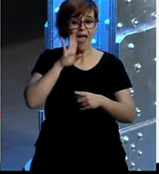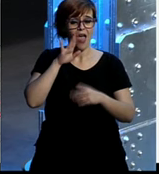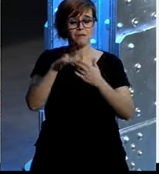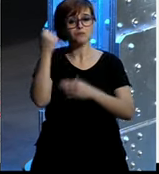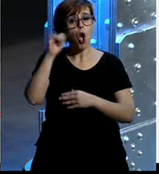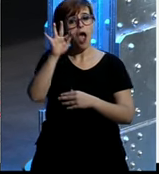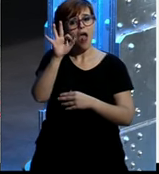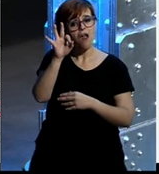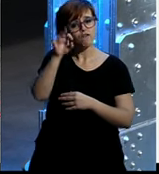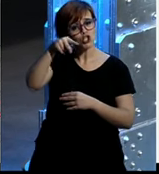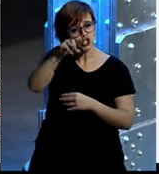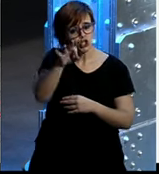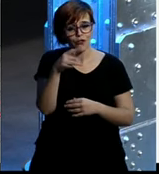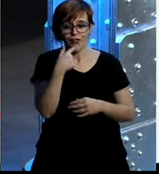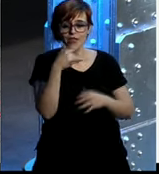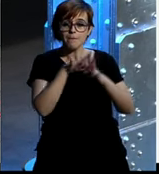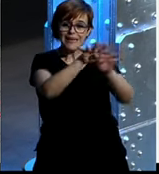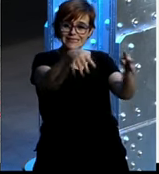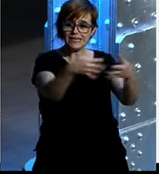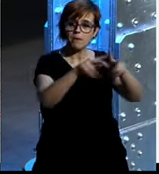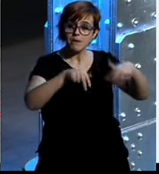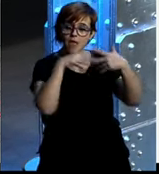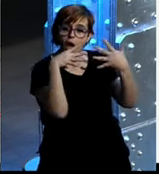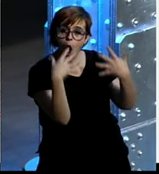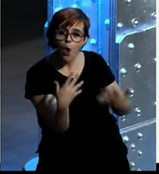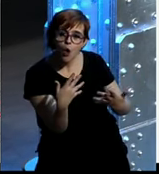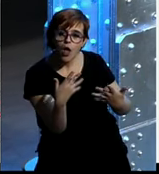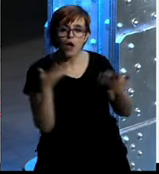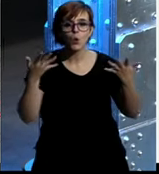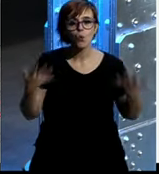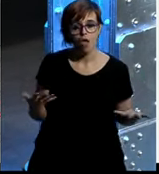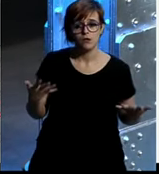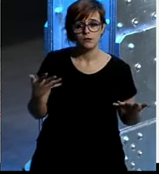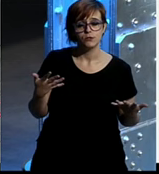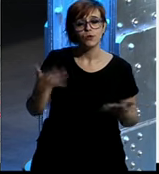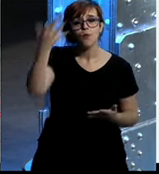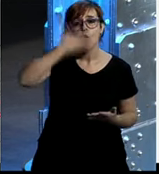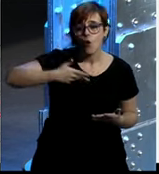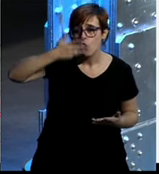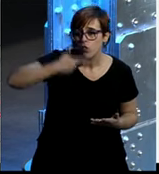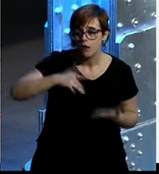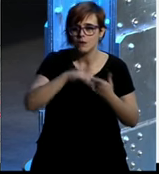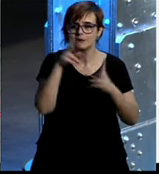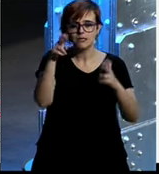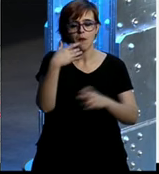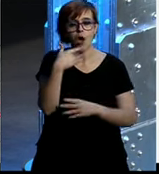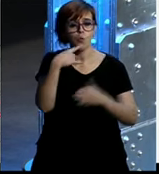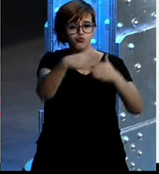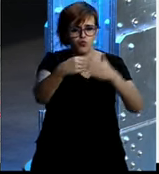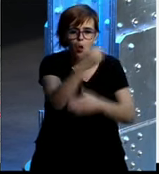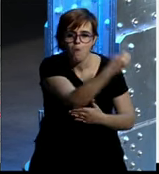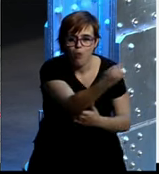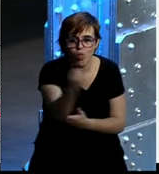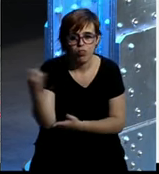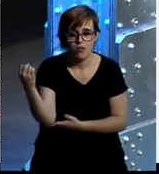Alfonso antes, lo que Internet nos permite o lo que el mundo digital nos permite es también saber, bueno, el poder que tienen los consumidores,